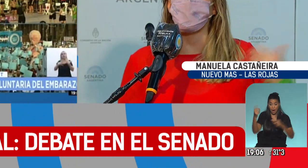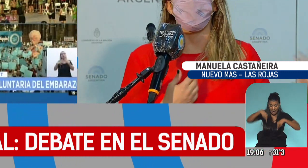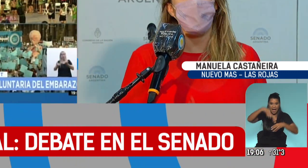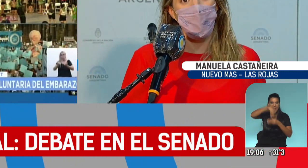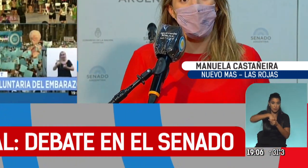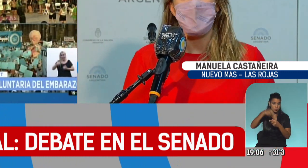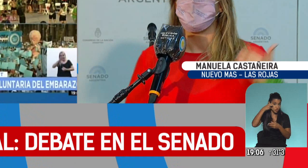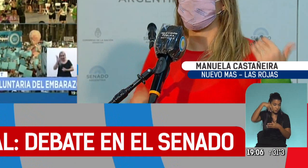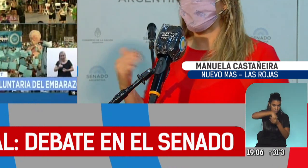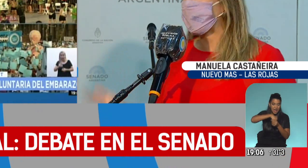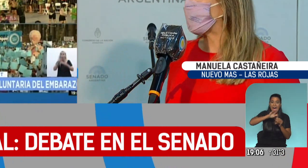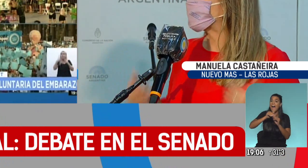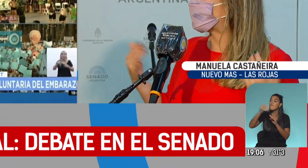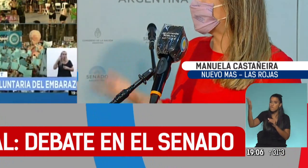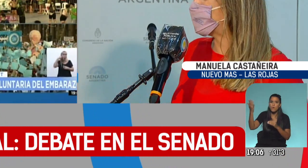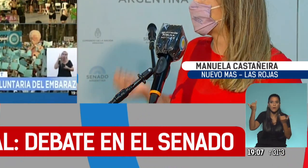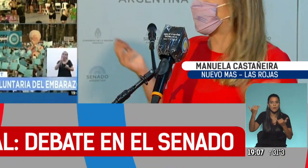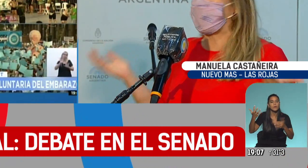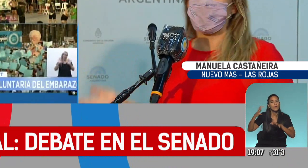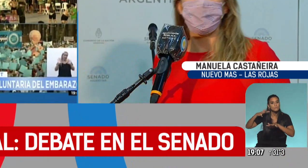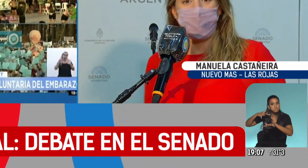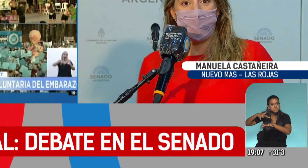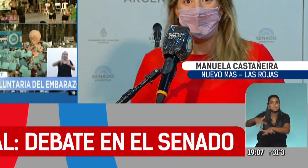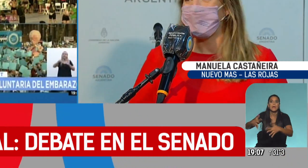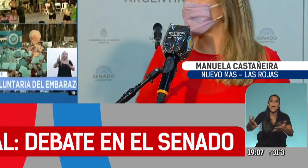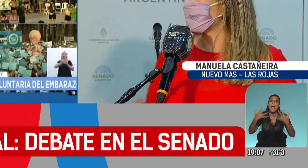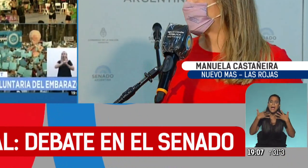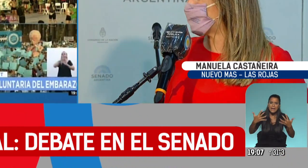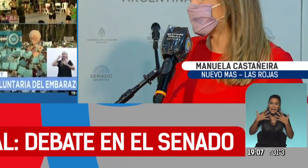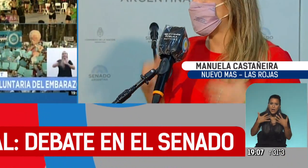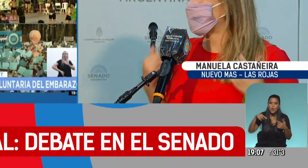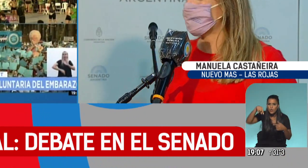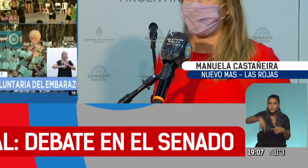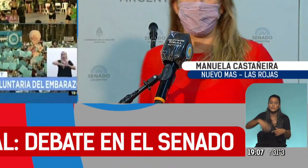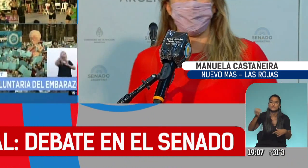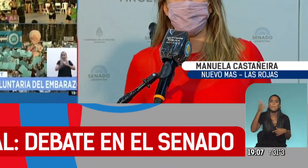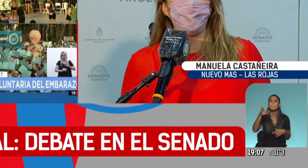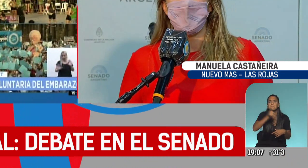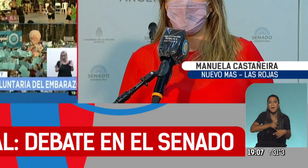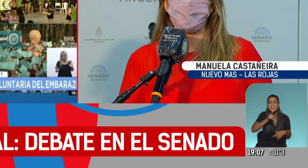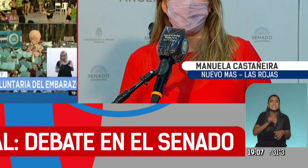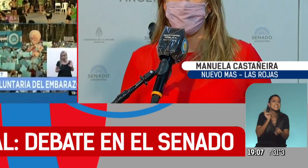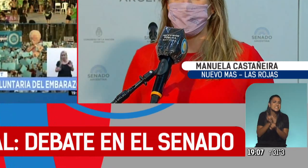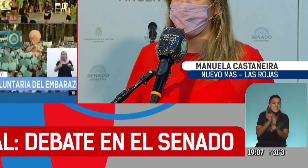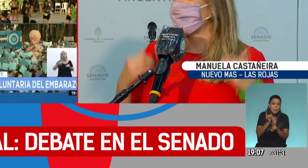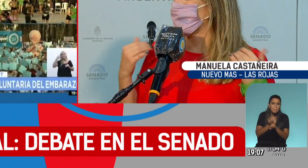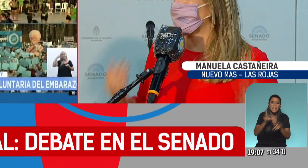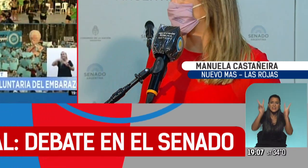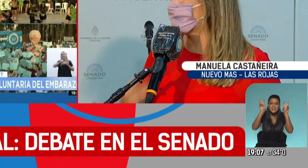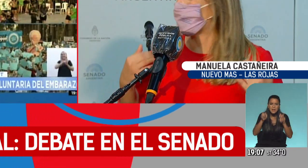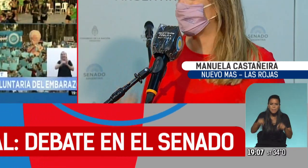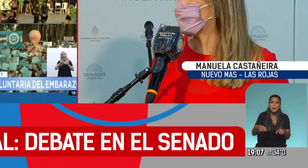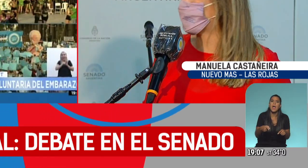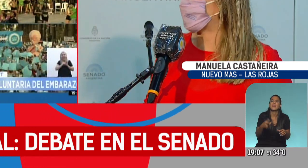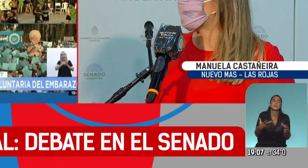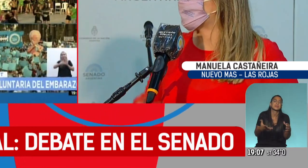del Senado, pero afuera se empieza a calentar la vigilia con el clima que es hoy, que pareciera siempre que discutimos esta temática, estamos en los